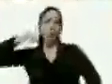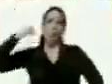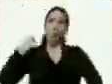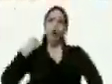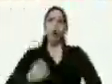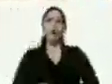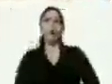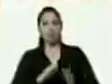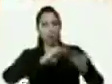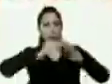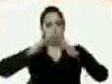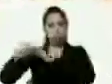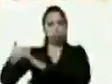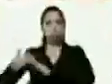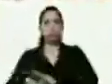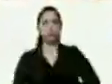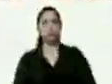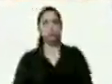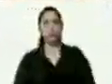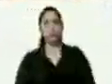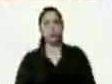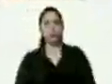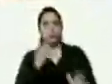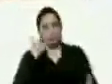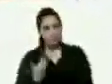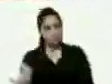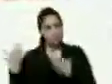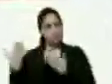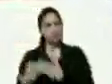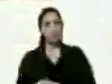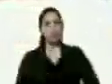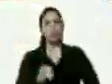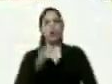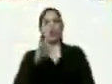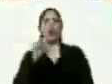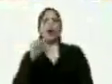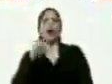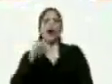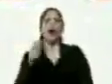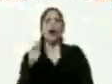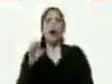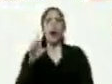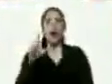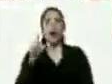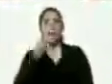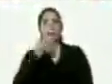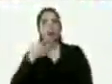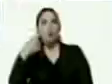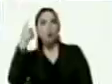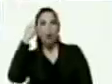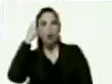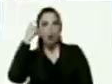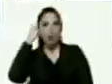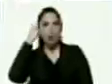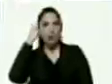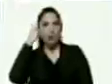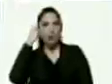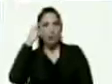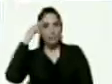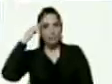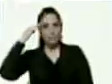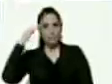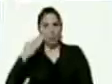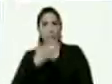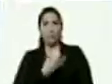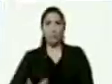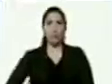comunidad adelante Orangeli buenos días presidente mi saludo bueno